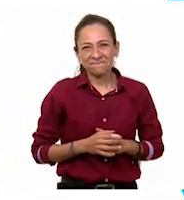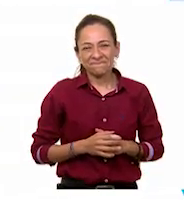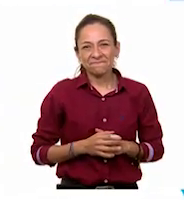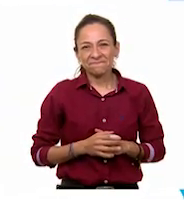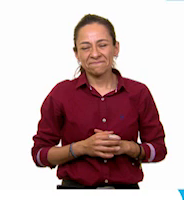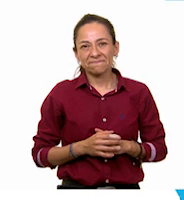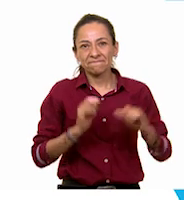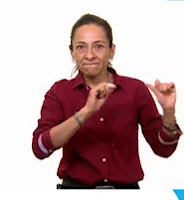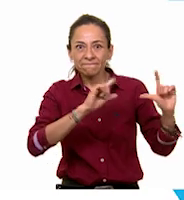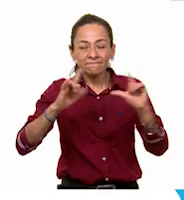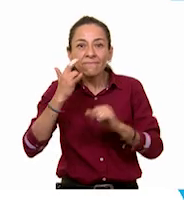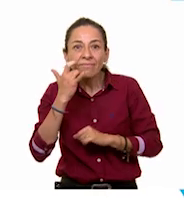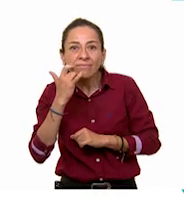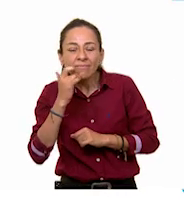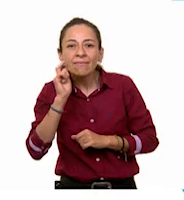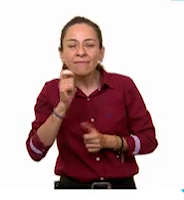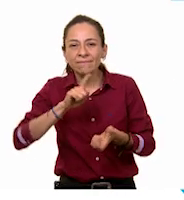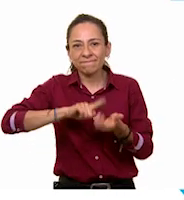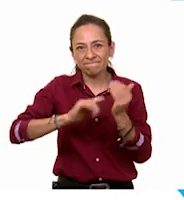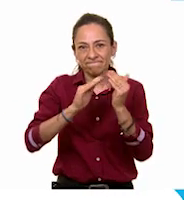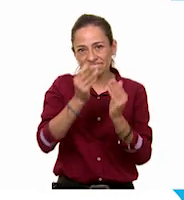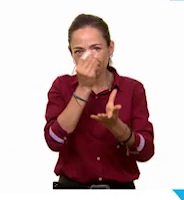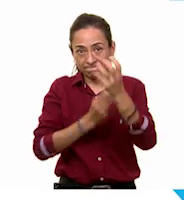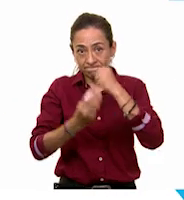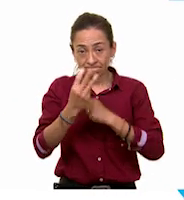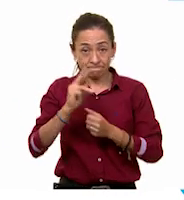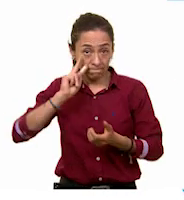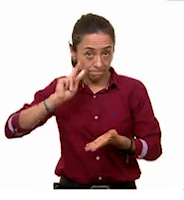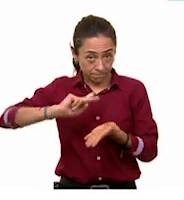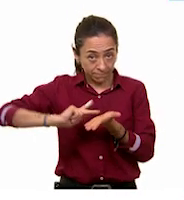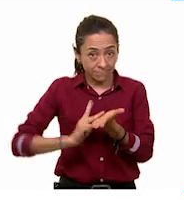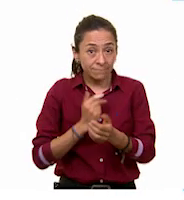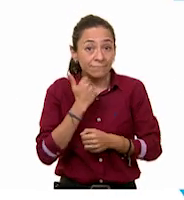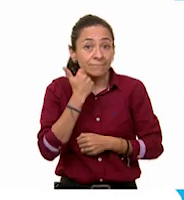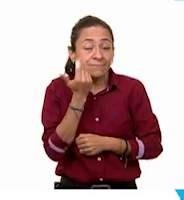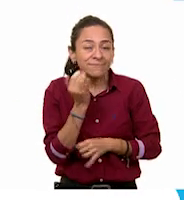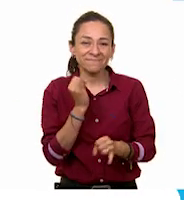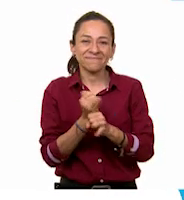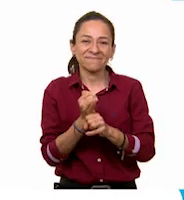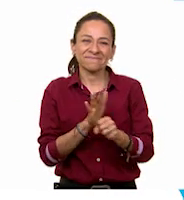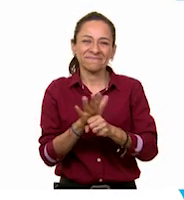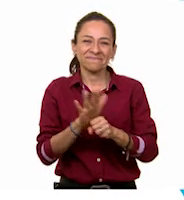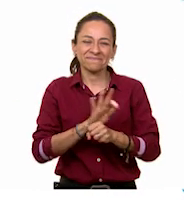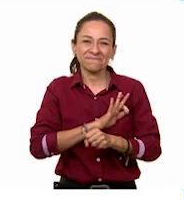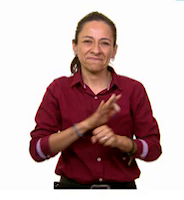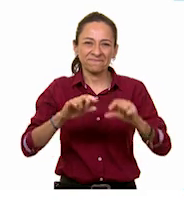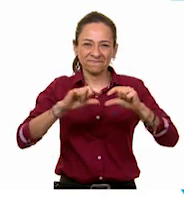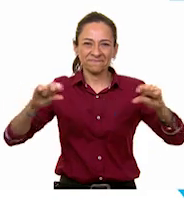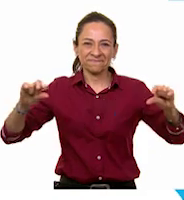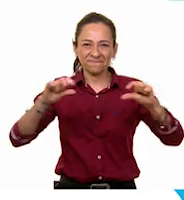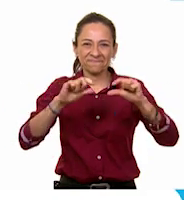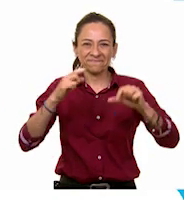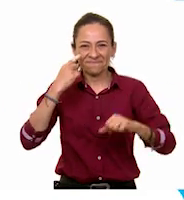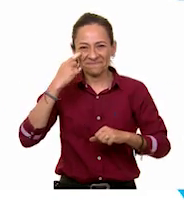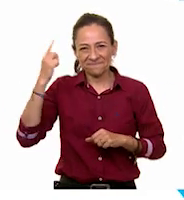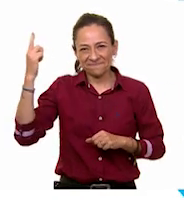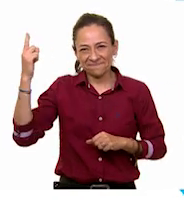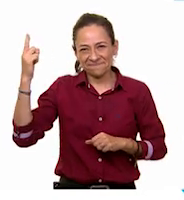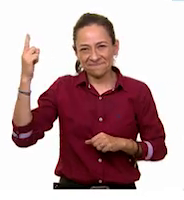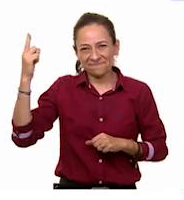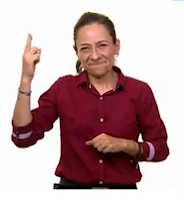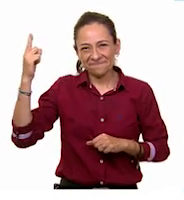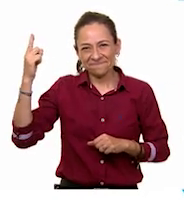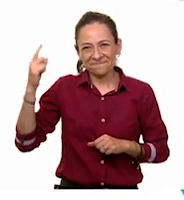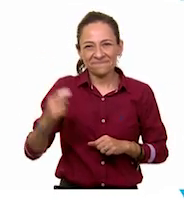Si quieres volver a ver los programas de Aprende en Casa 3, los puedes encontrar en la siguiente liga. Aprende en Casa.cep.gov